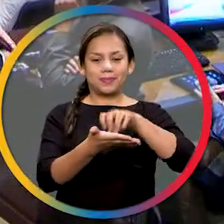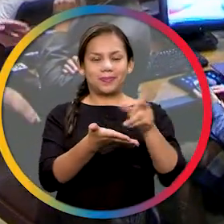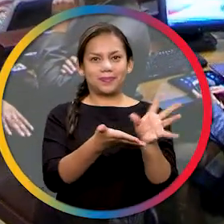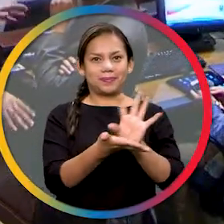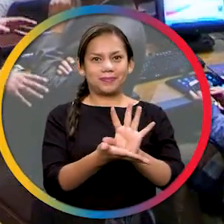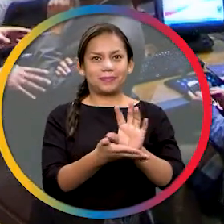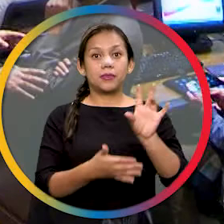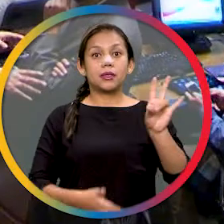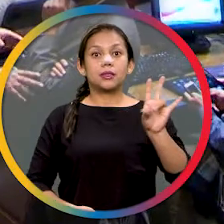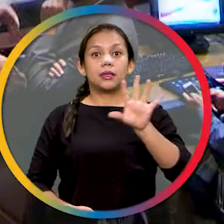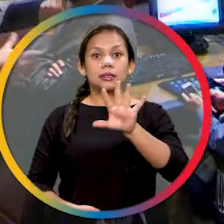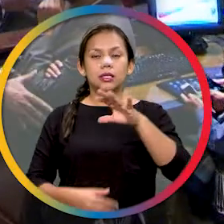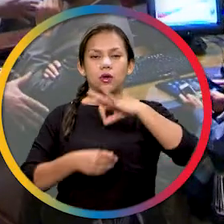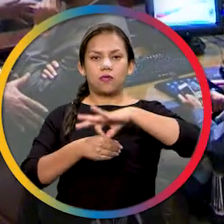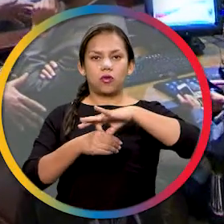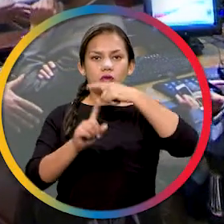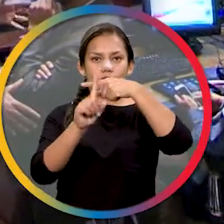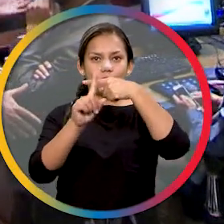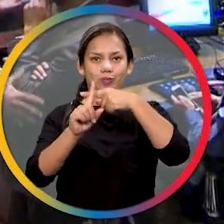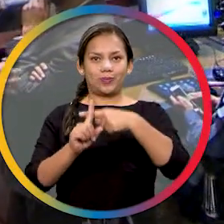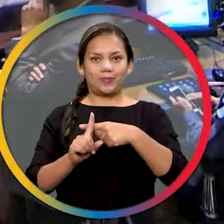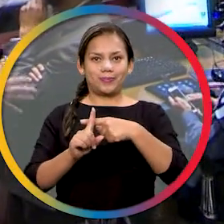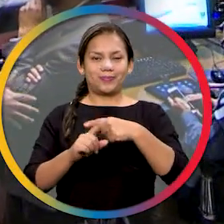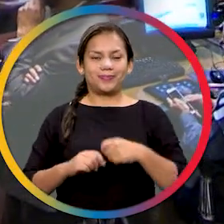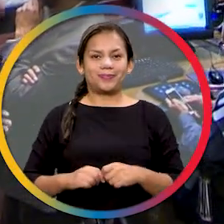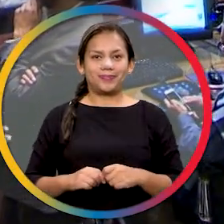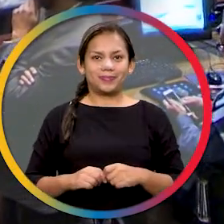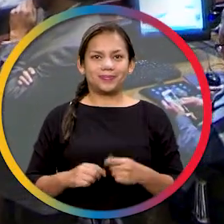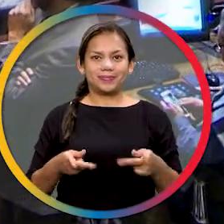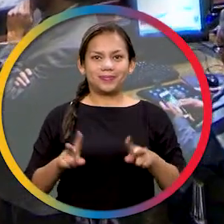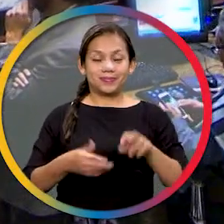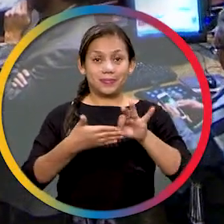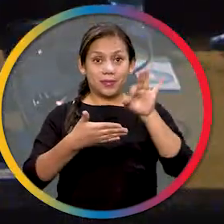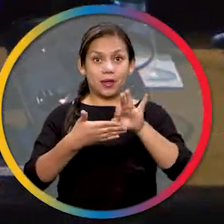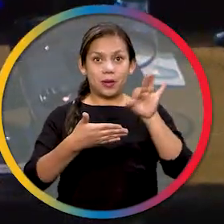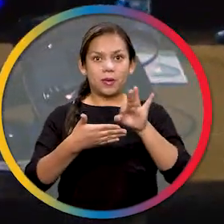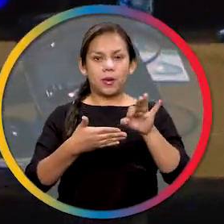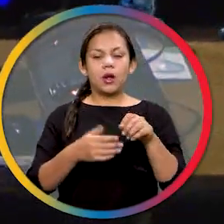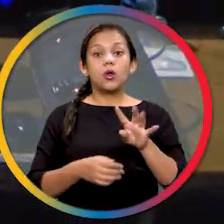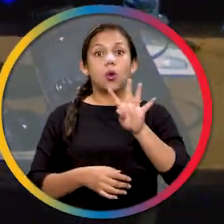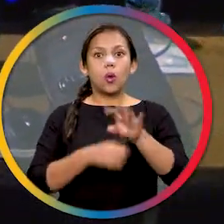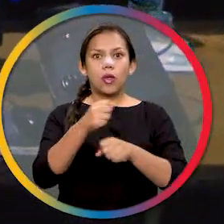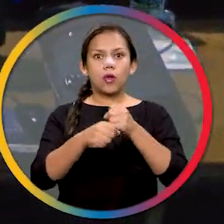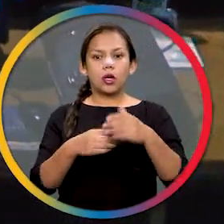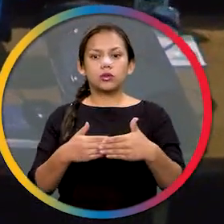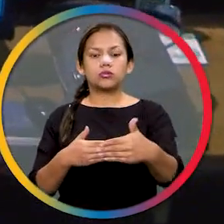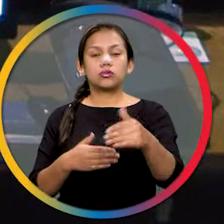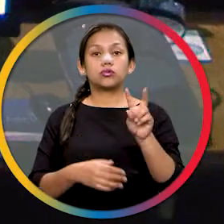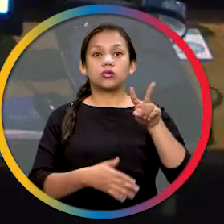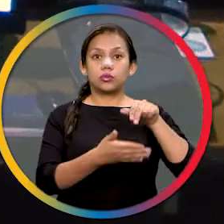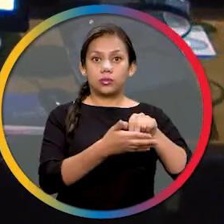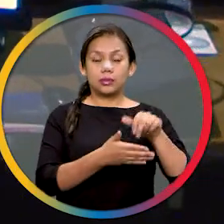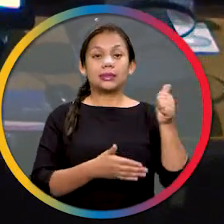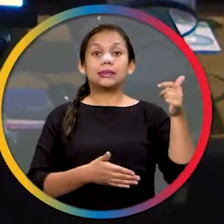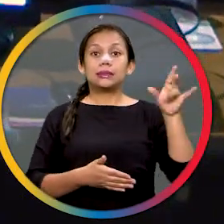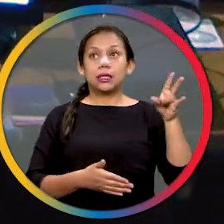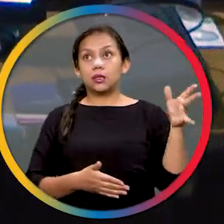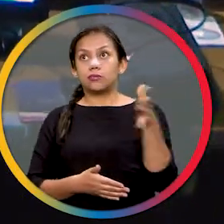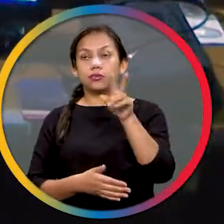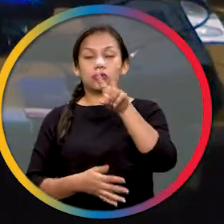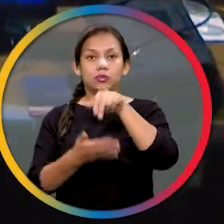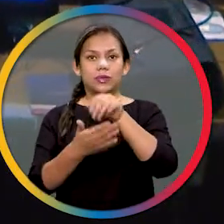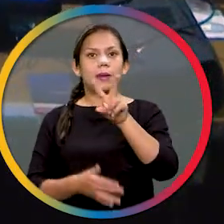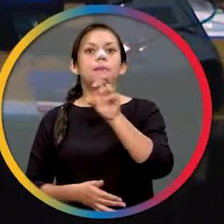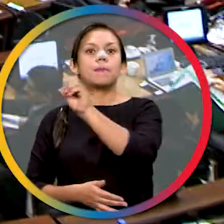que fue aprobada por la legislatura con 75 votos afirmativos. También aprobó la programación cuatrianual 2017